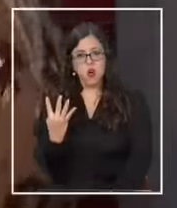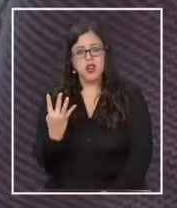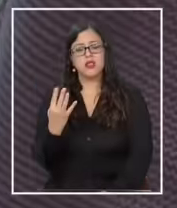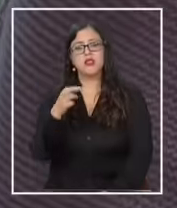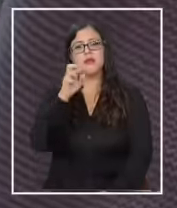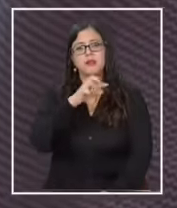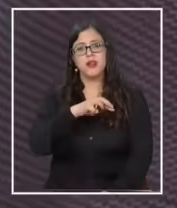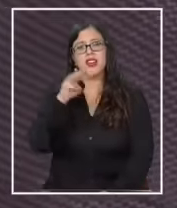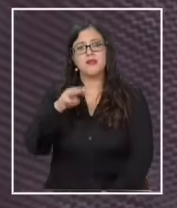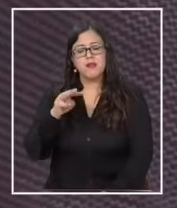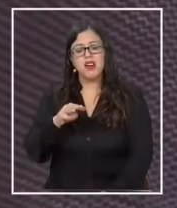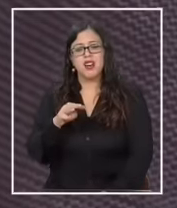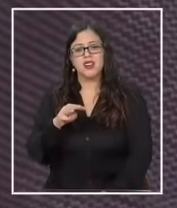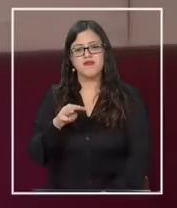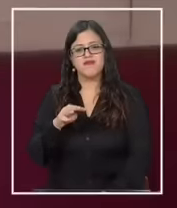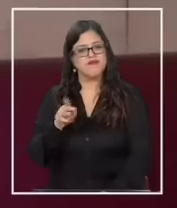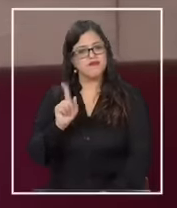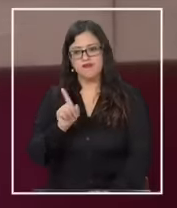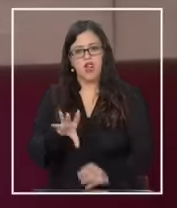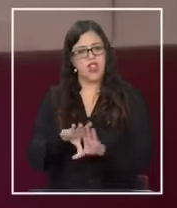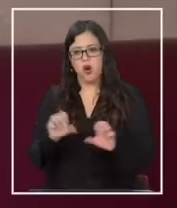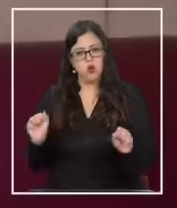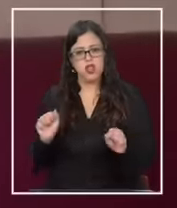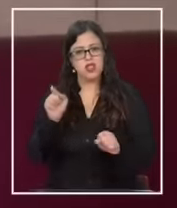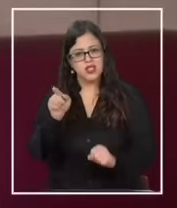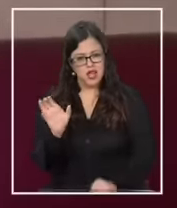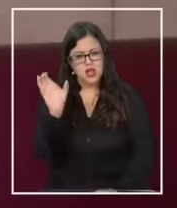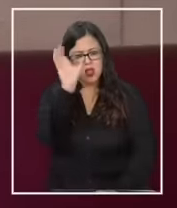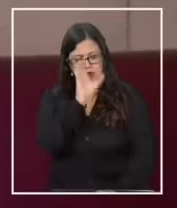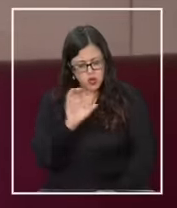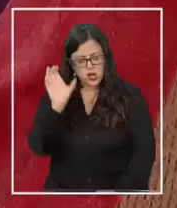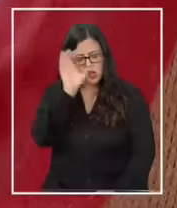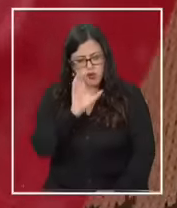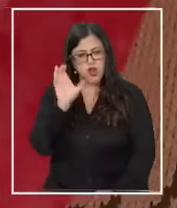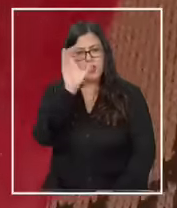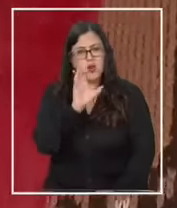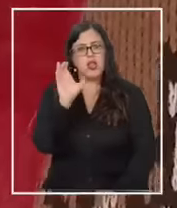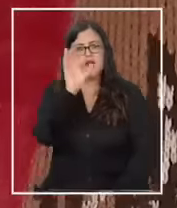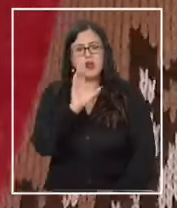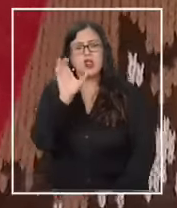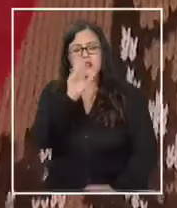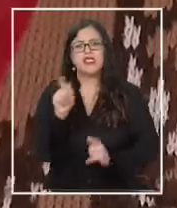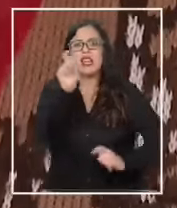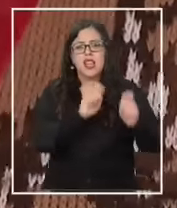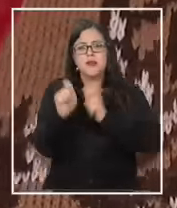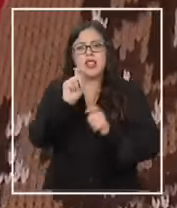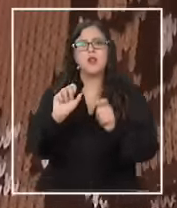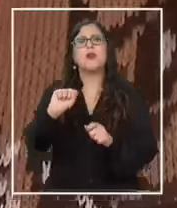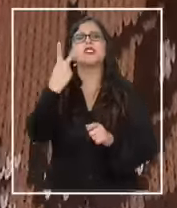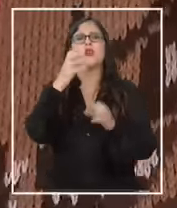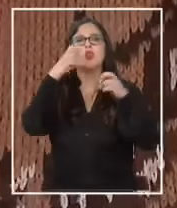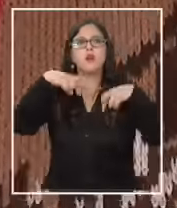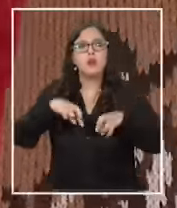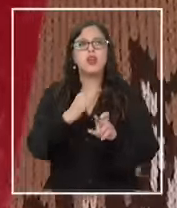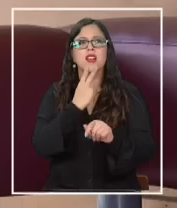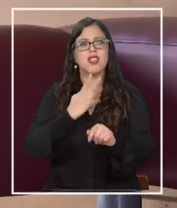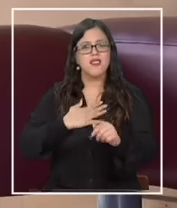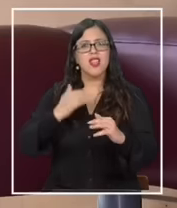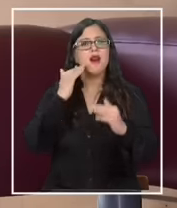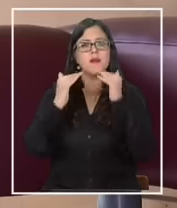pronóstico no se quedaron conformes en búsqueda de un tratamiento que les diera una segunda oportunidad de vida a estos niños